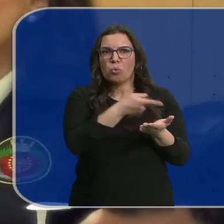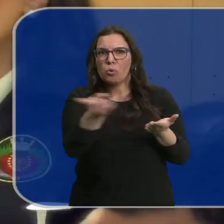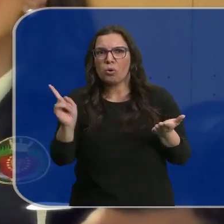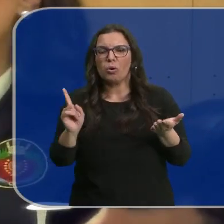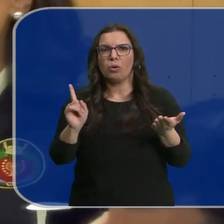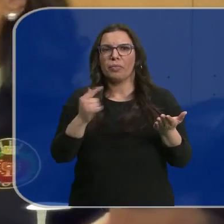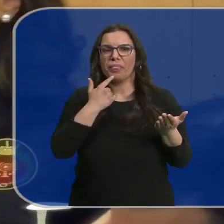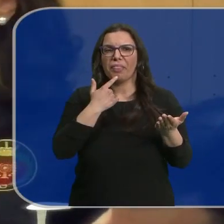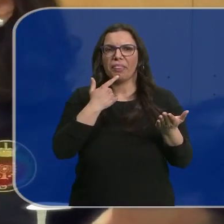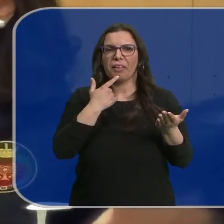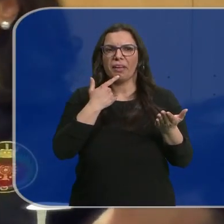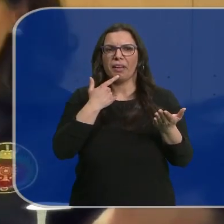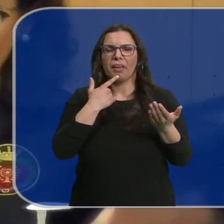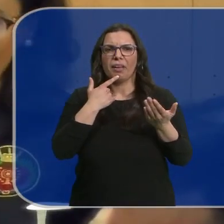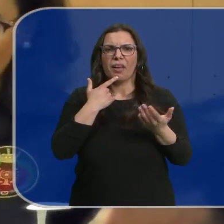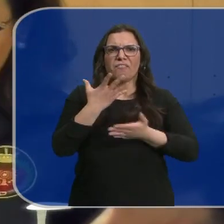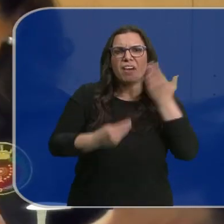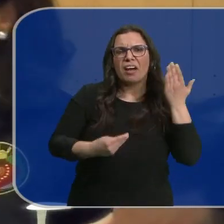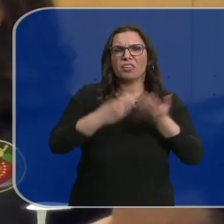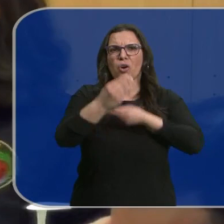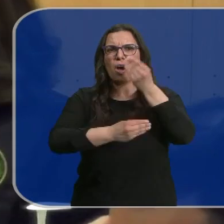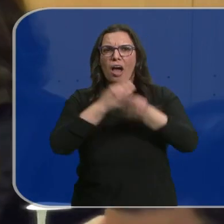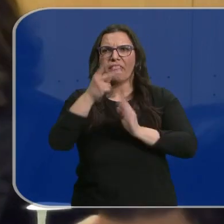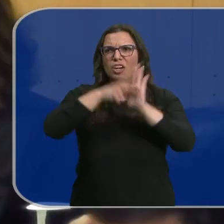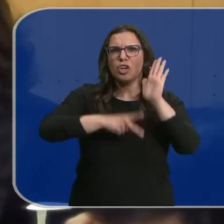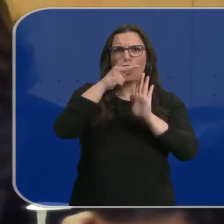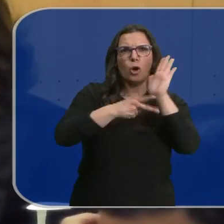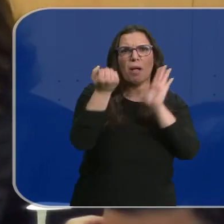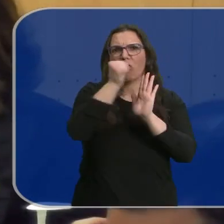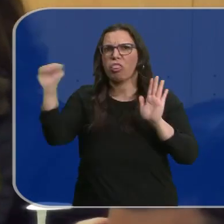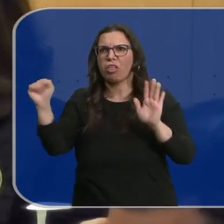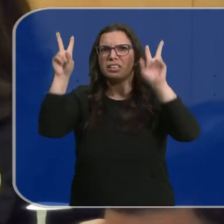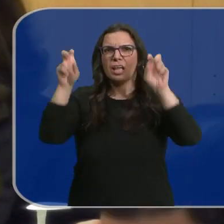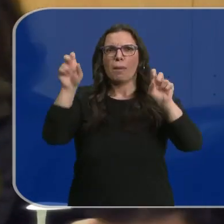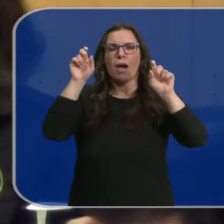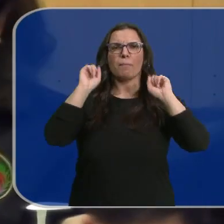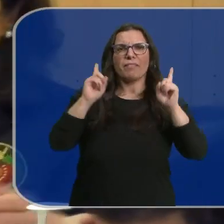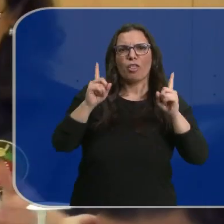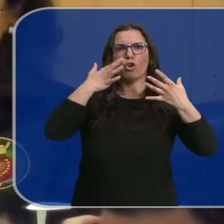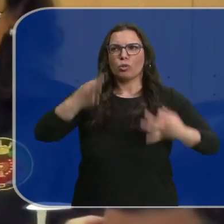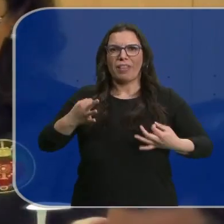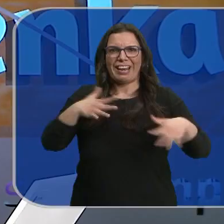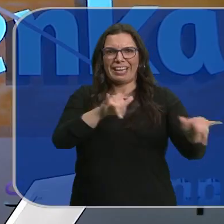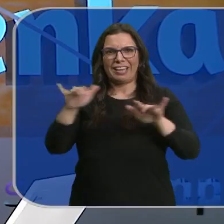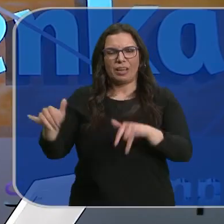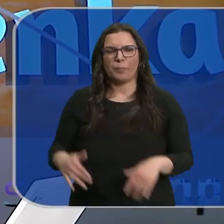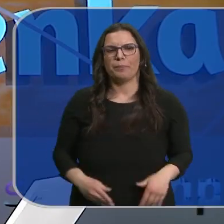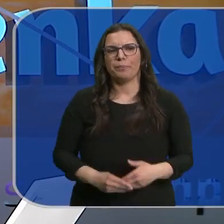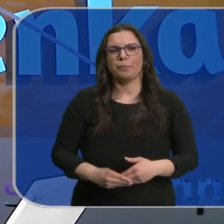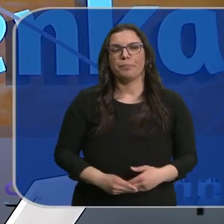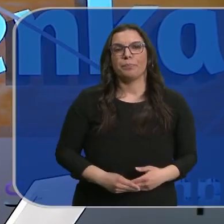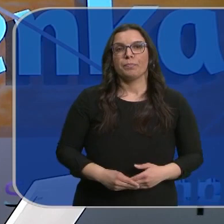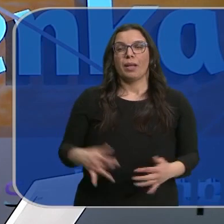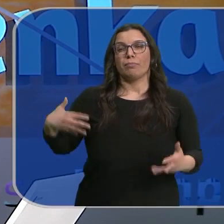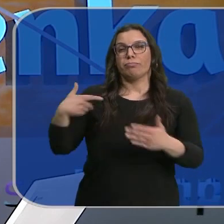de ellos que se haya podido cometer la infracción de ninguna norma en materia de prevención ni en materia de seguridad. 22